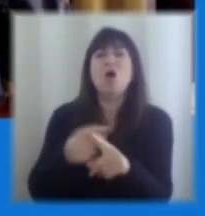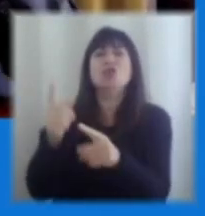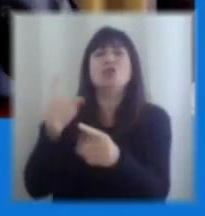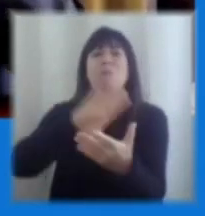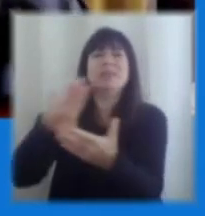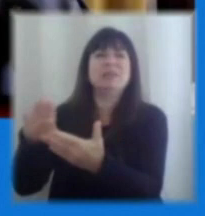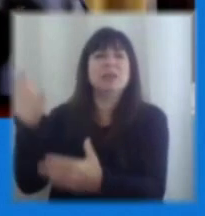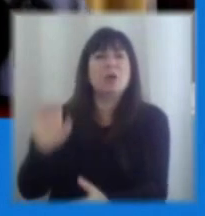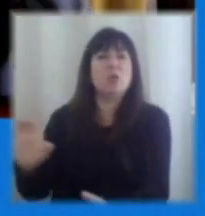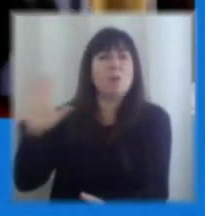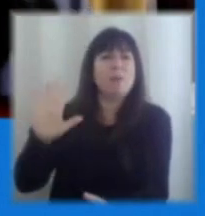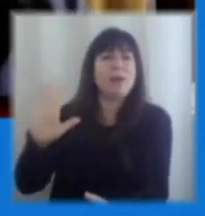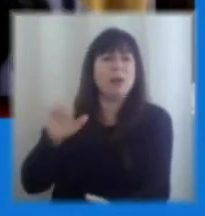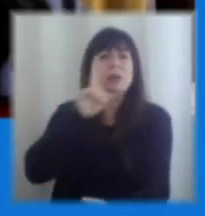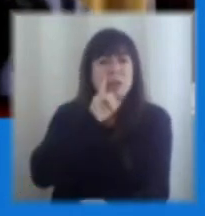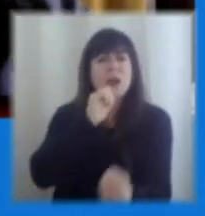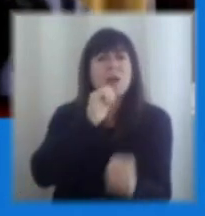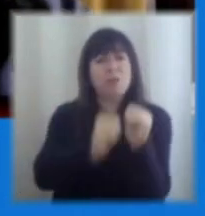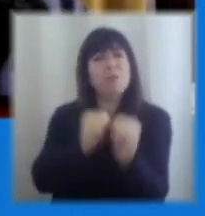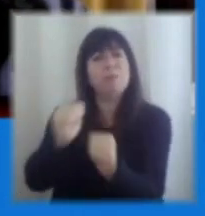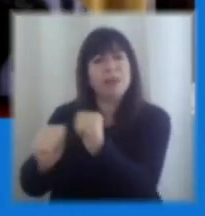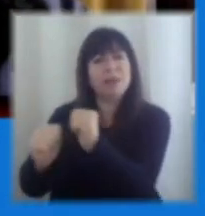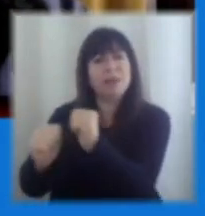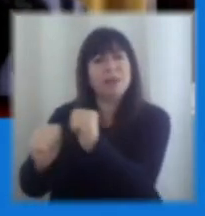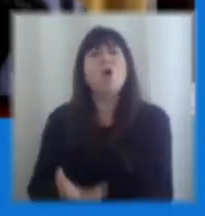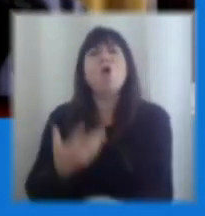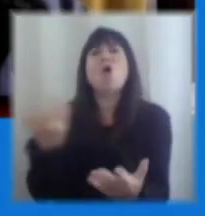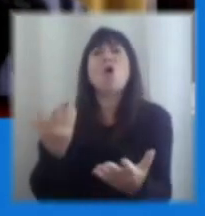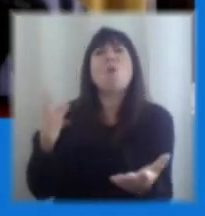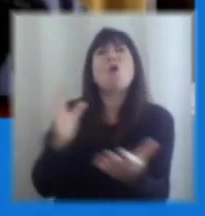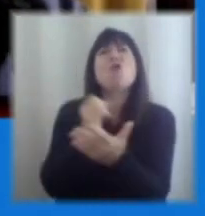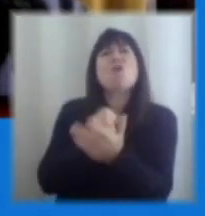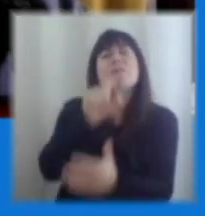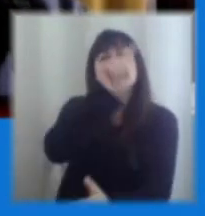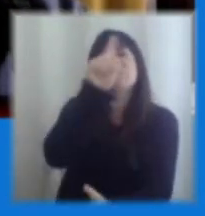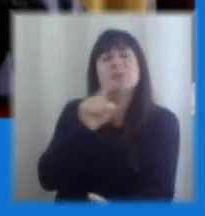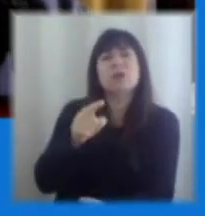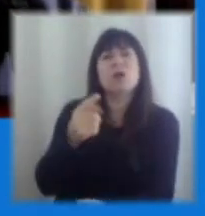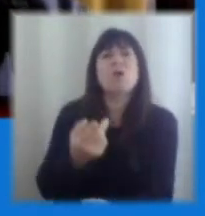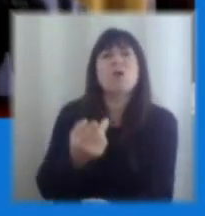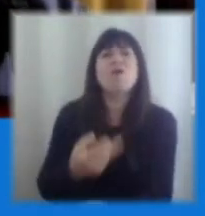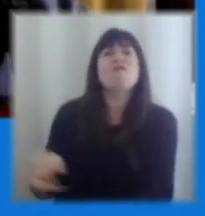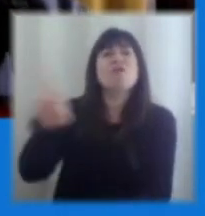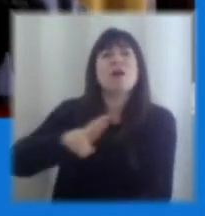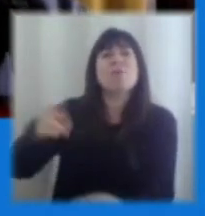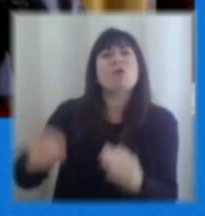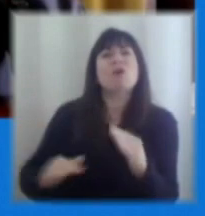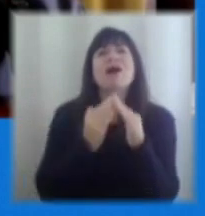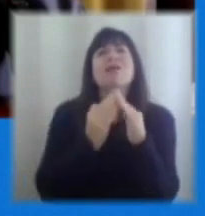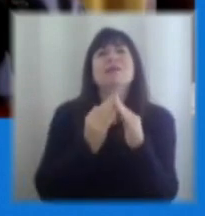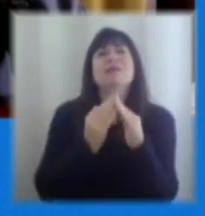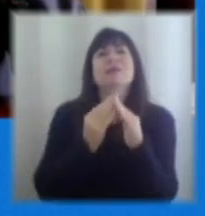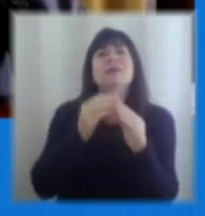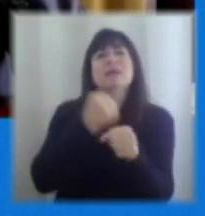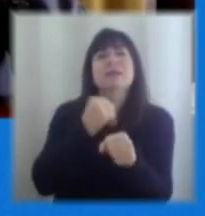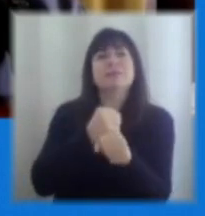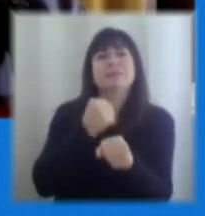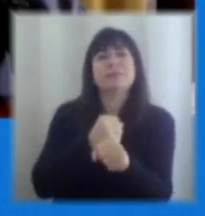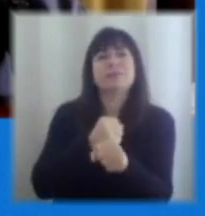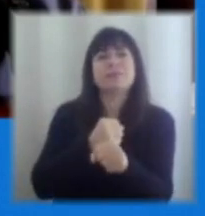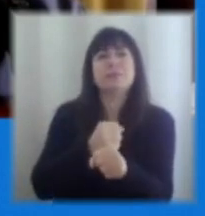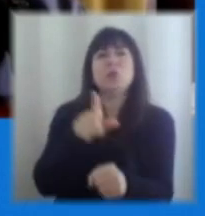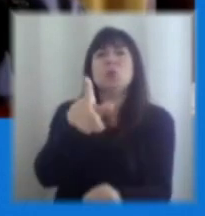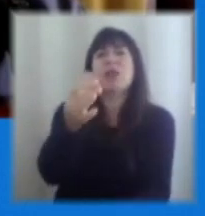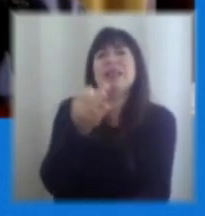¿cómo logramos en el fondo que los incentivos cuando pensemos en reactivar el empleo, al mismo tiempo incentivemos, ¿no es cierto?, la formalidad, al mismo tiempo incidimos, usted decía, la